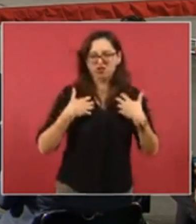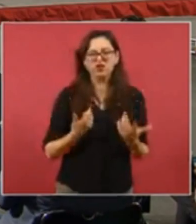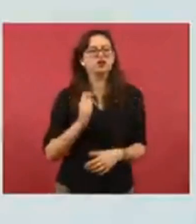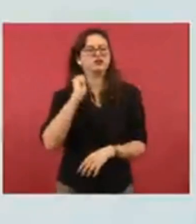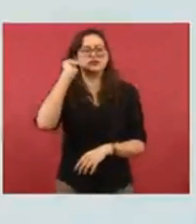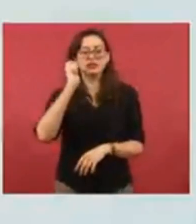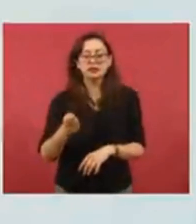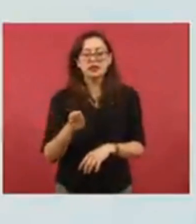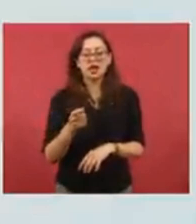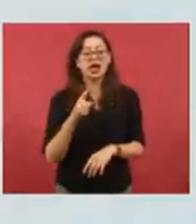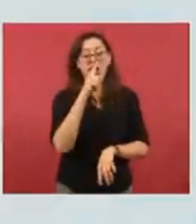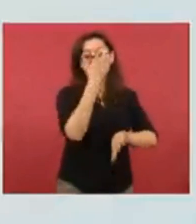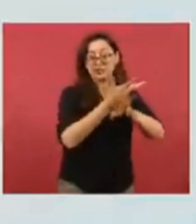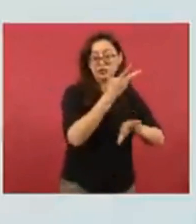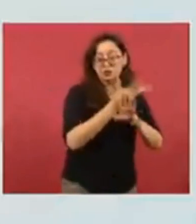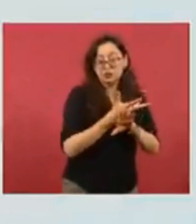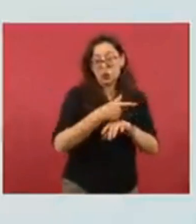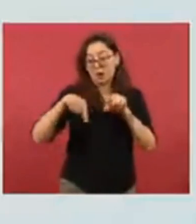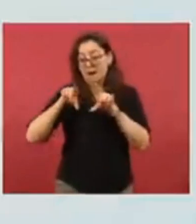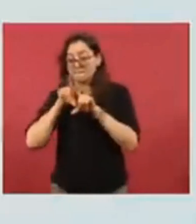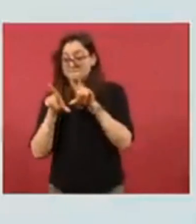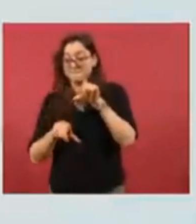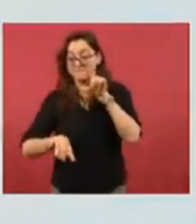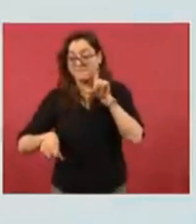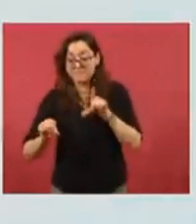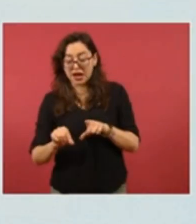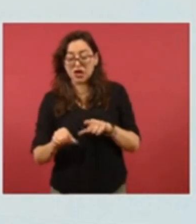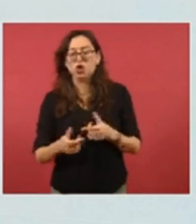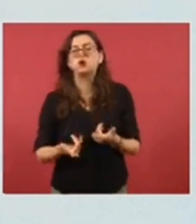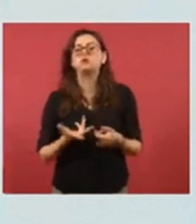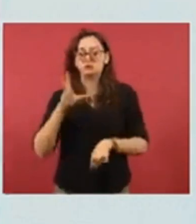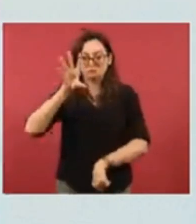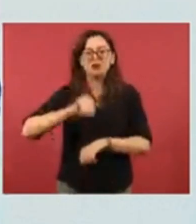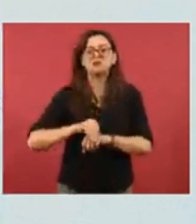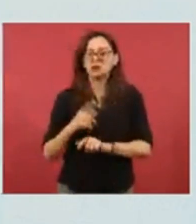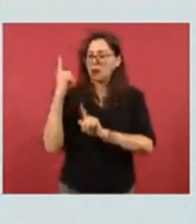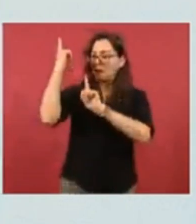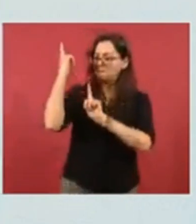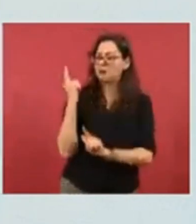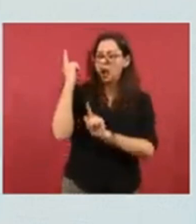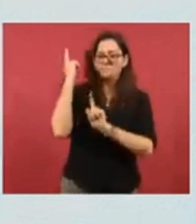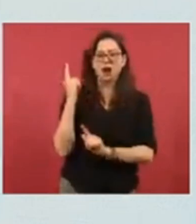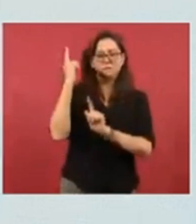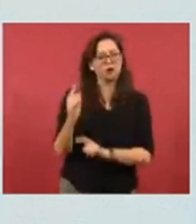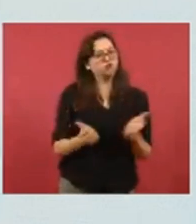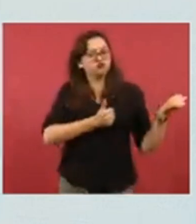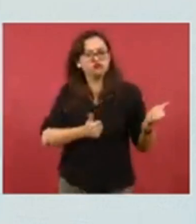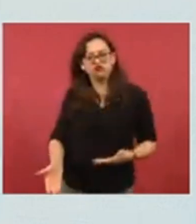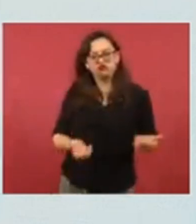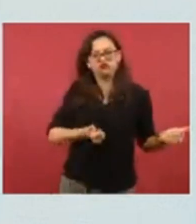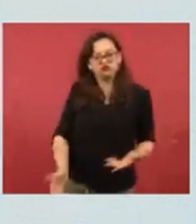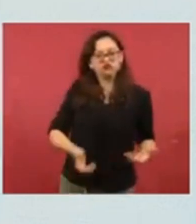México en ese entonces permitieron la entrada de armas al país,